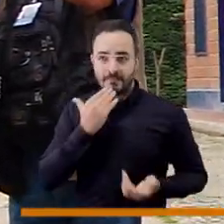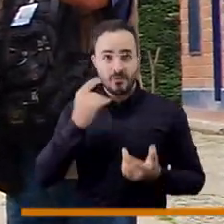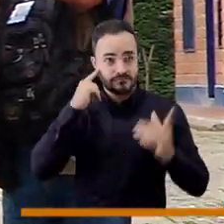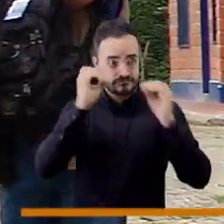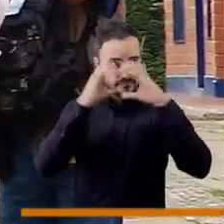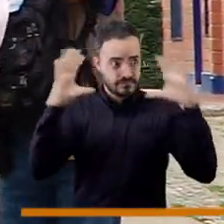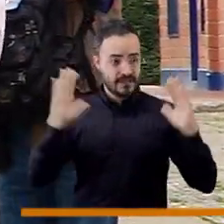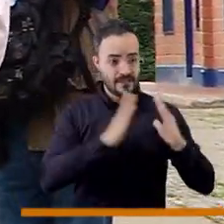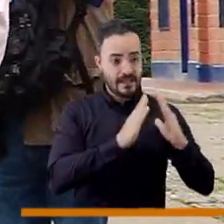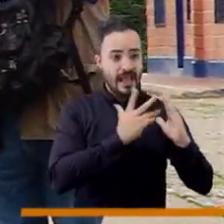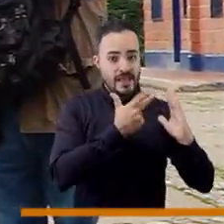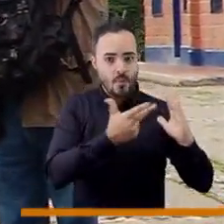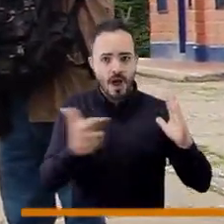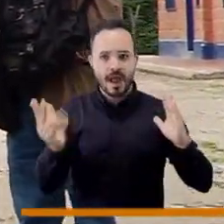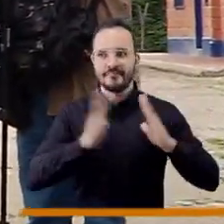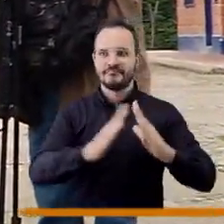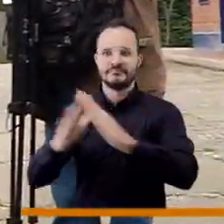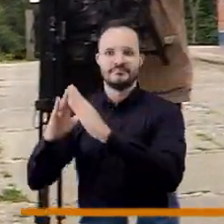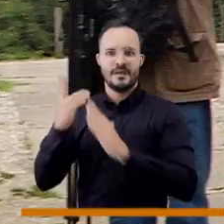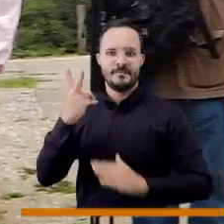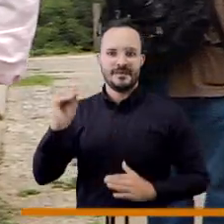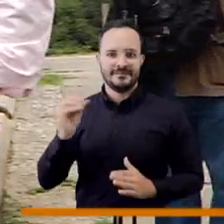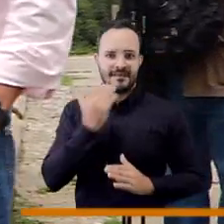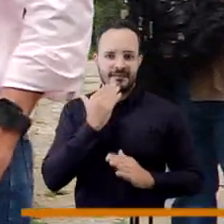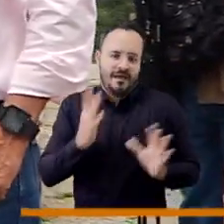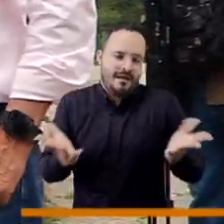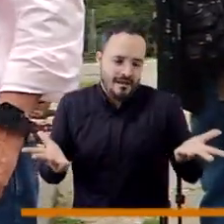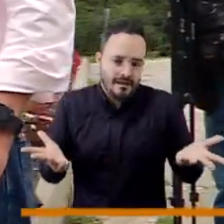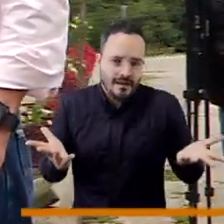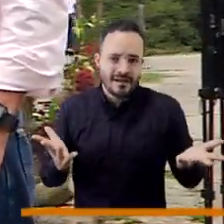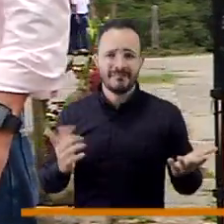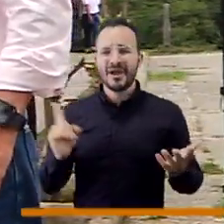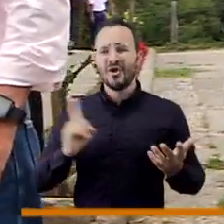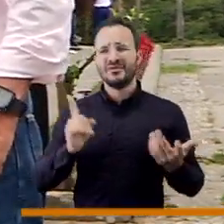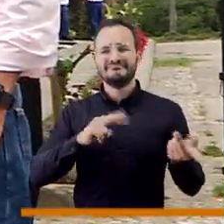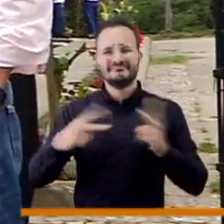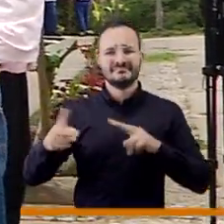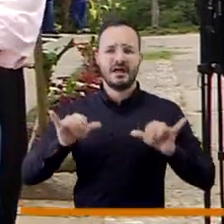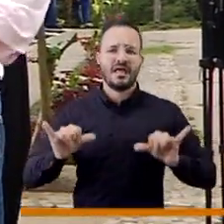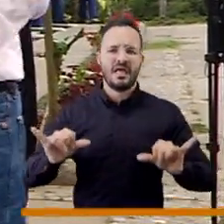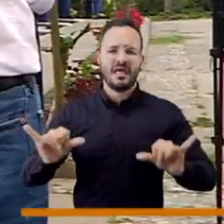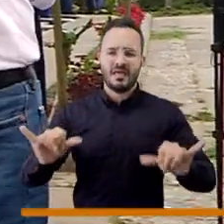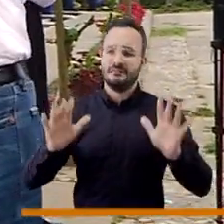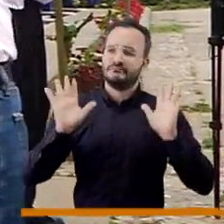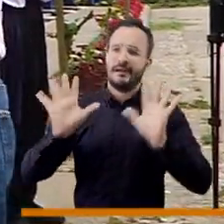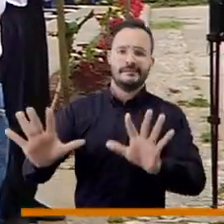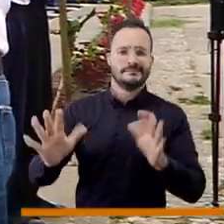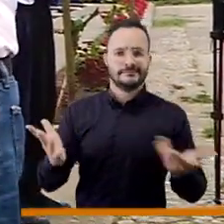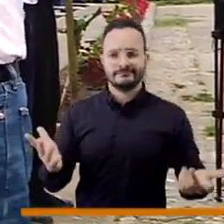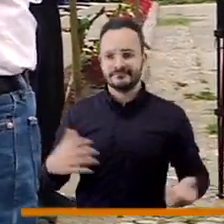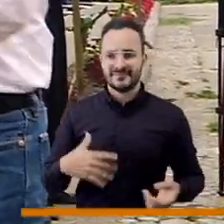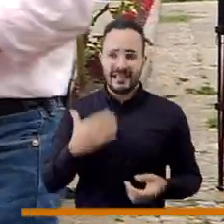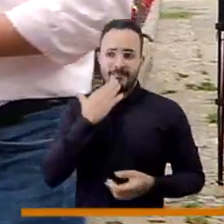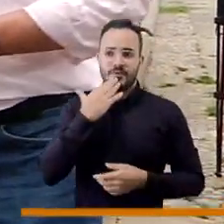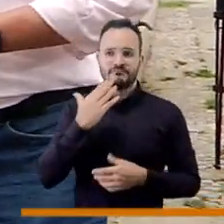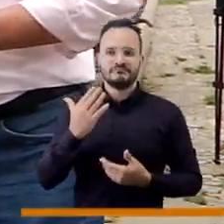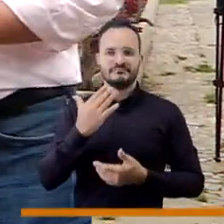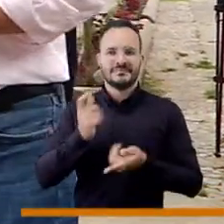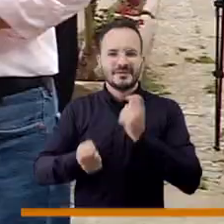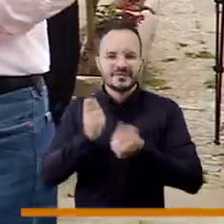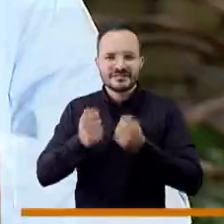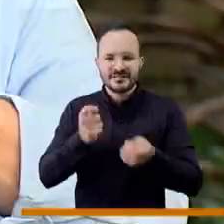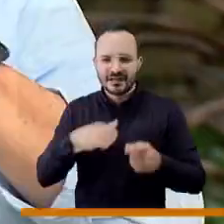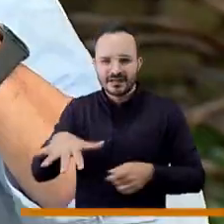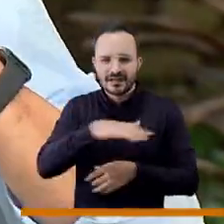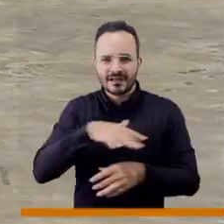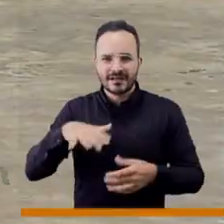20, hay que hacer 20. Pero nosotros no podemos que se vuelva parte del paisaje en una ciudad como Medellín, un sitio como el que decimos el bronco, la